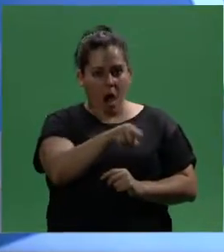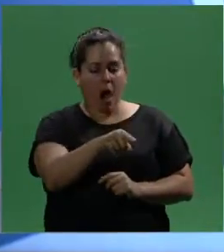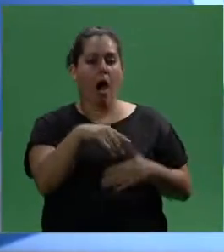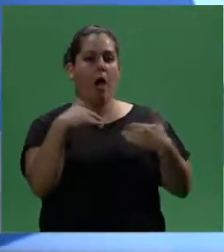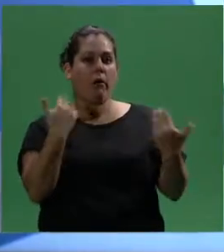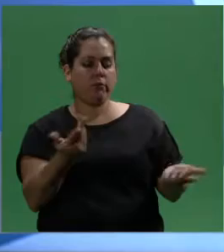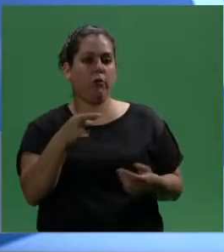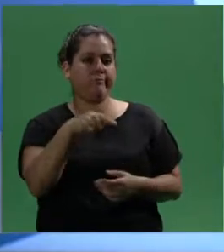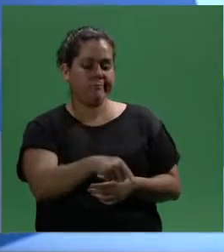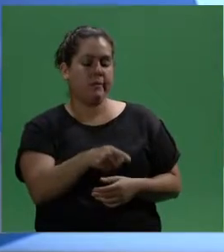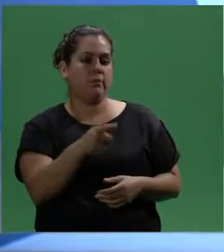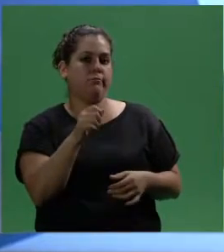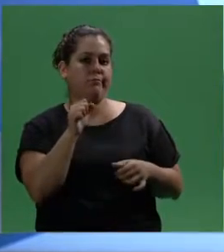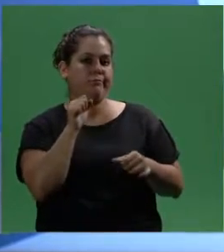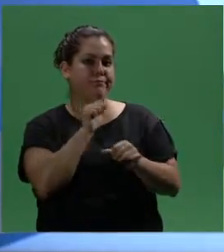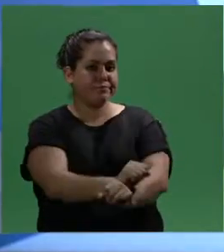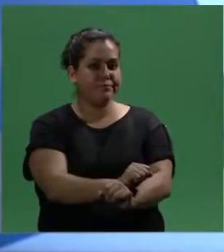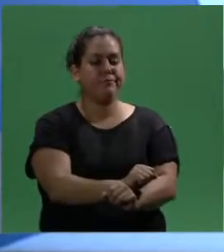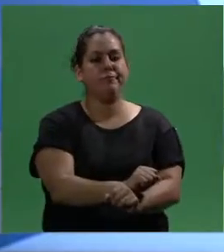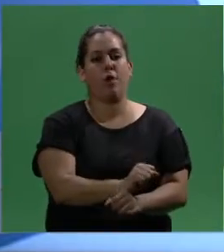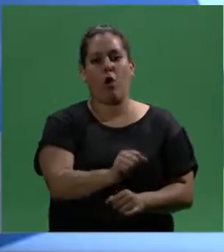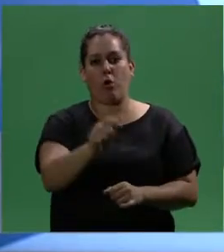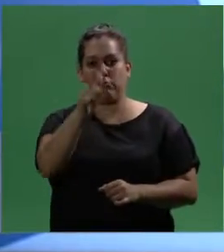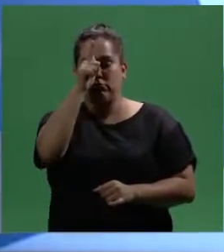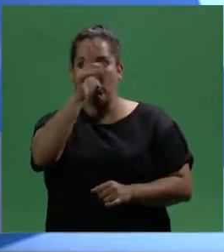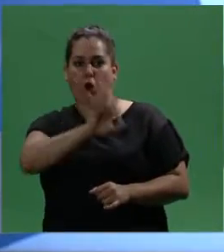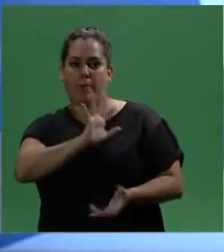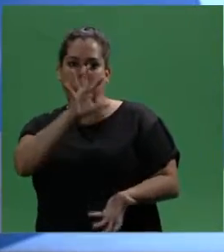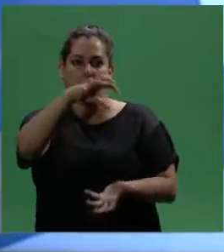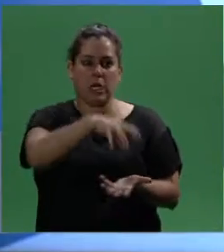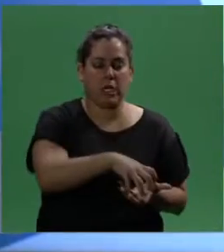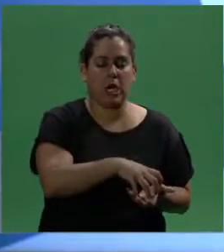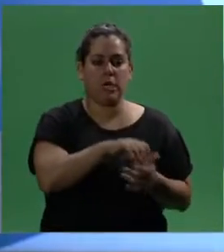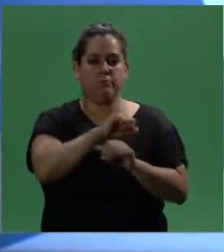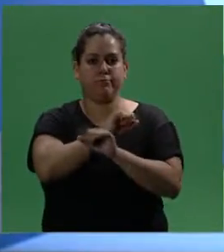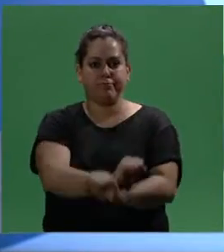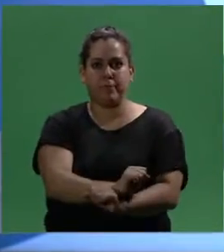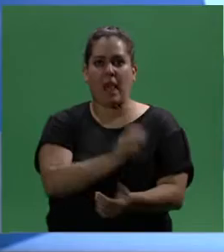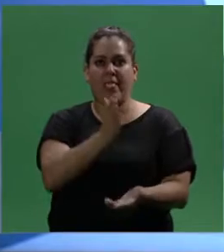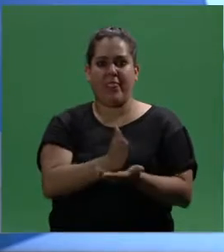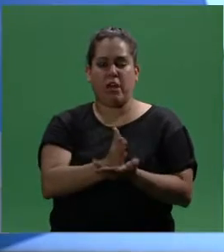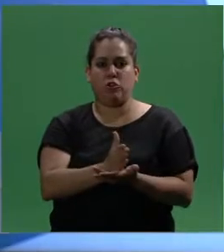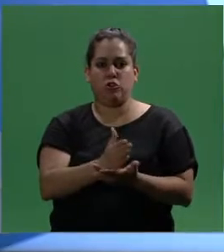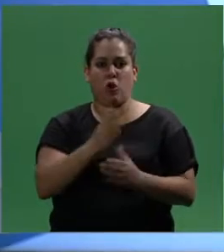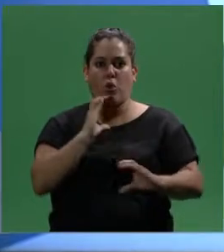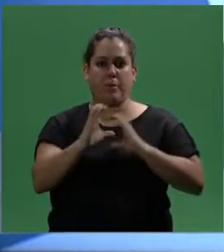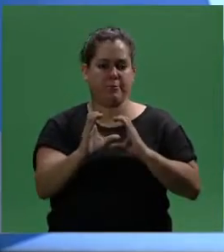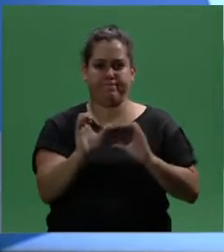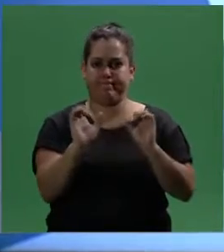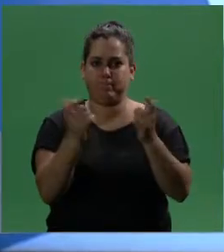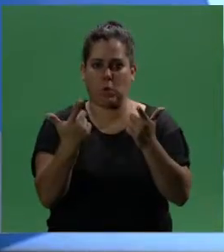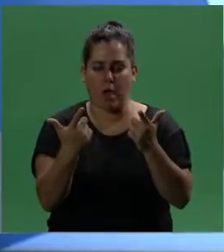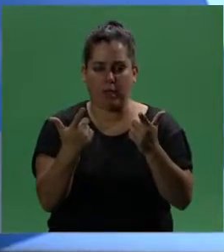señas, y entonces ya a partir de la intervención de la comisaría tienen comprometido su derecho humano a la